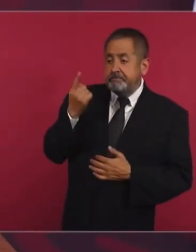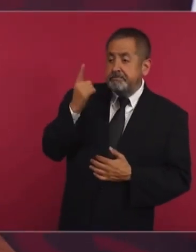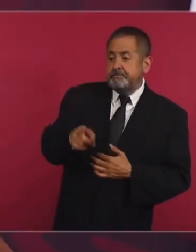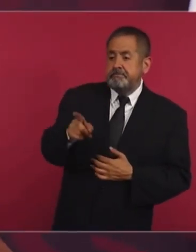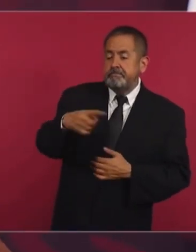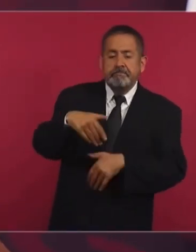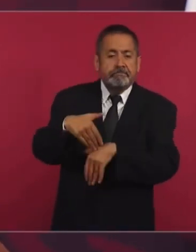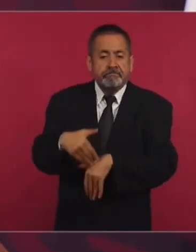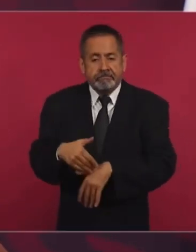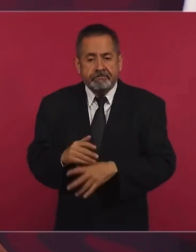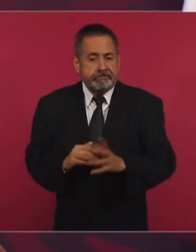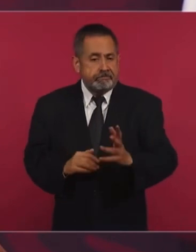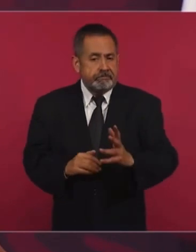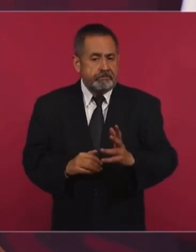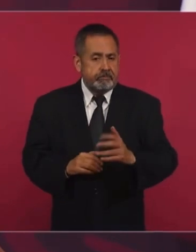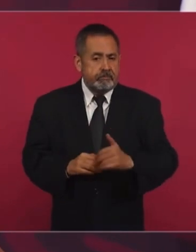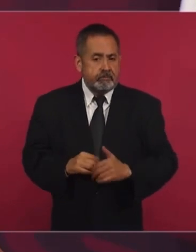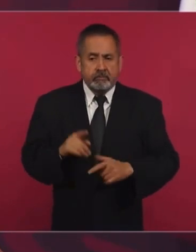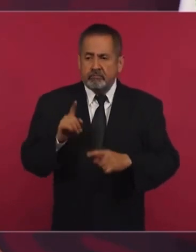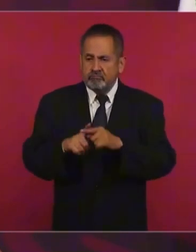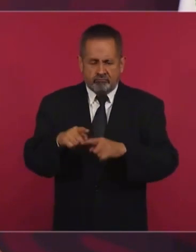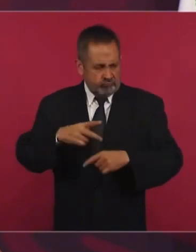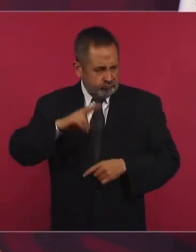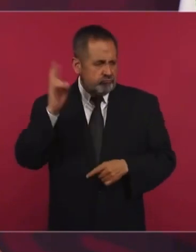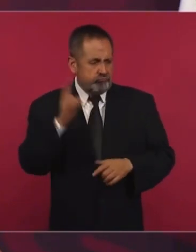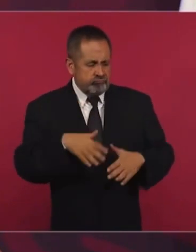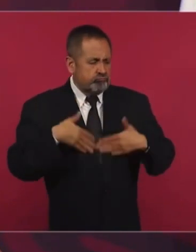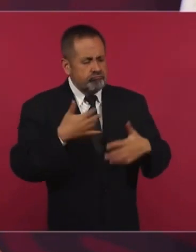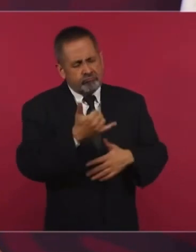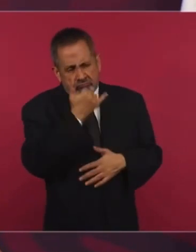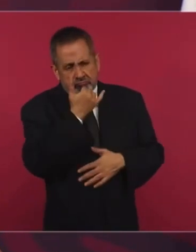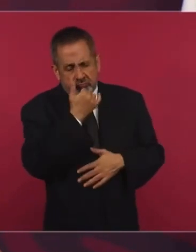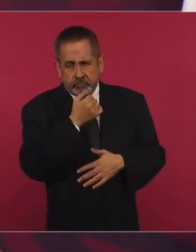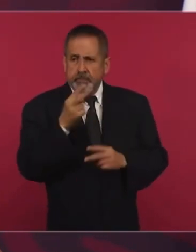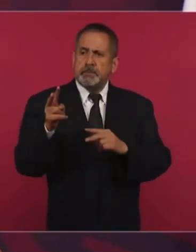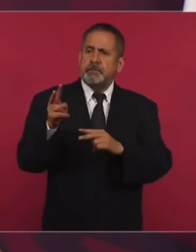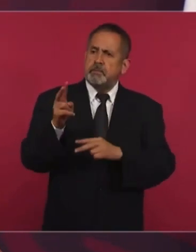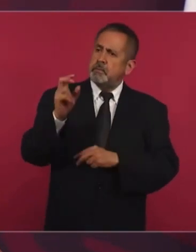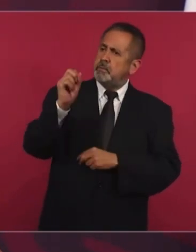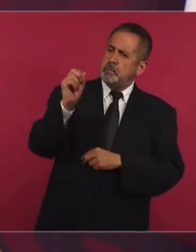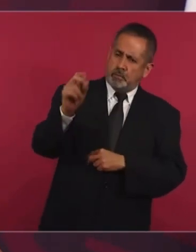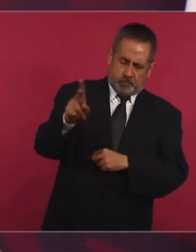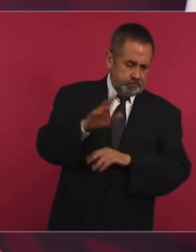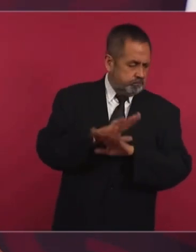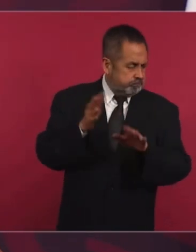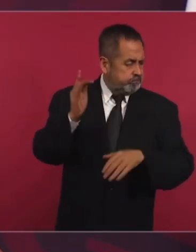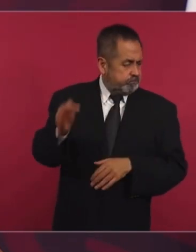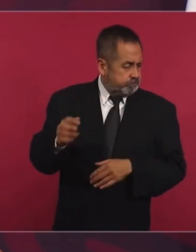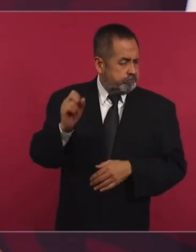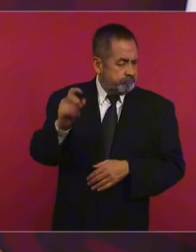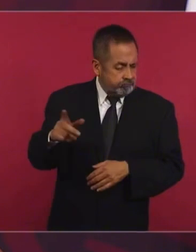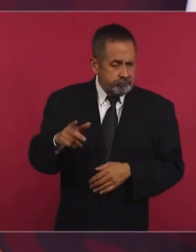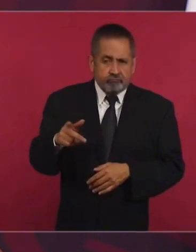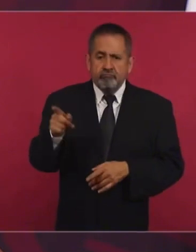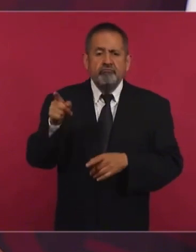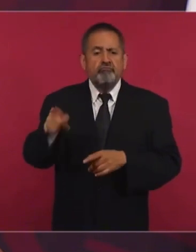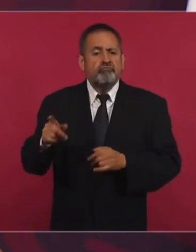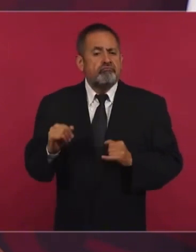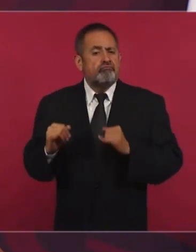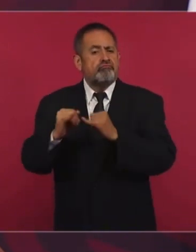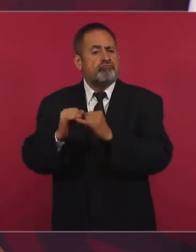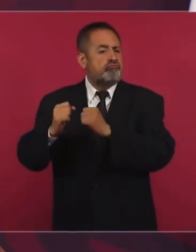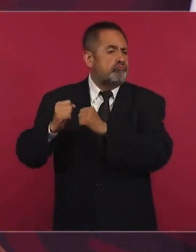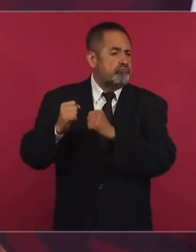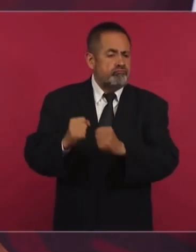se fortalecen las instituciones, no se debilitan cuando se actúa con rectitud,